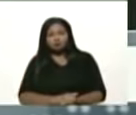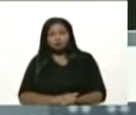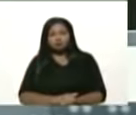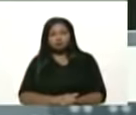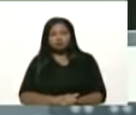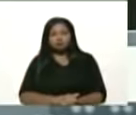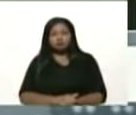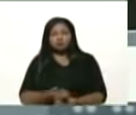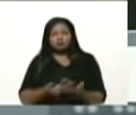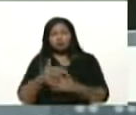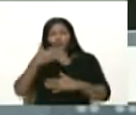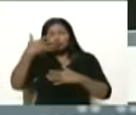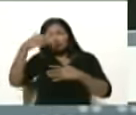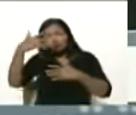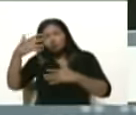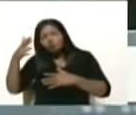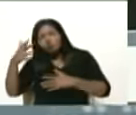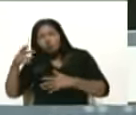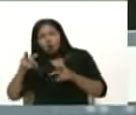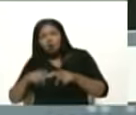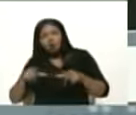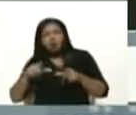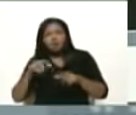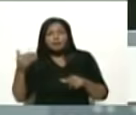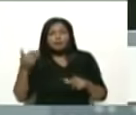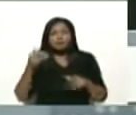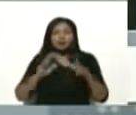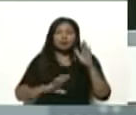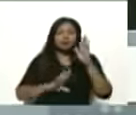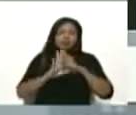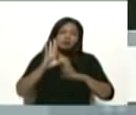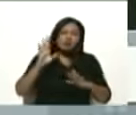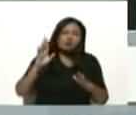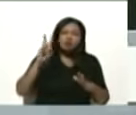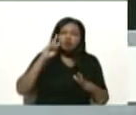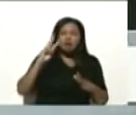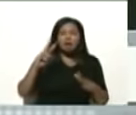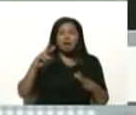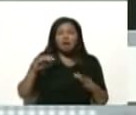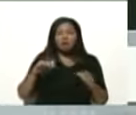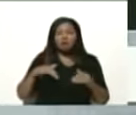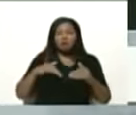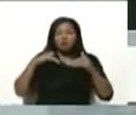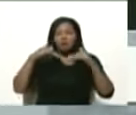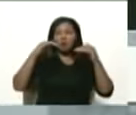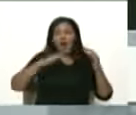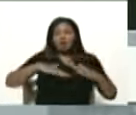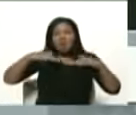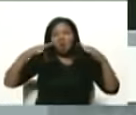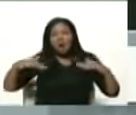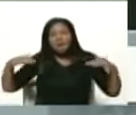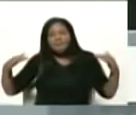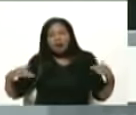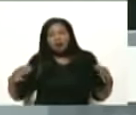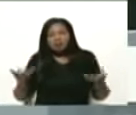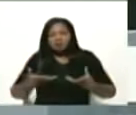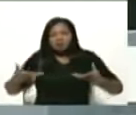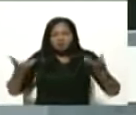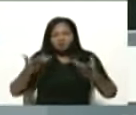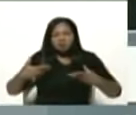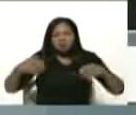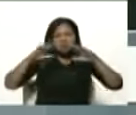y más allá, la amenaza del crecimiento de los mares, del calentamiento global,